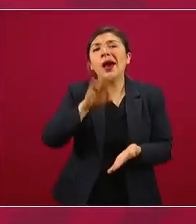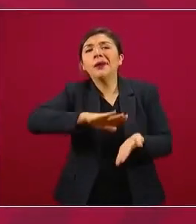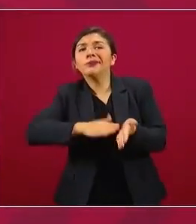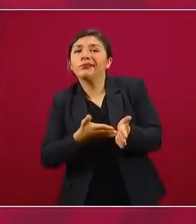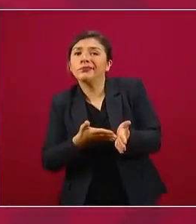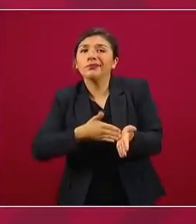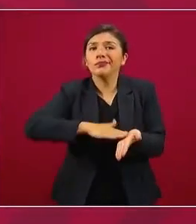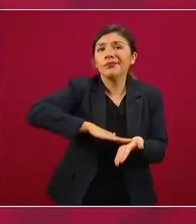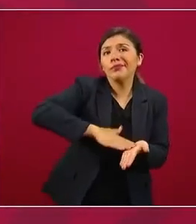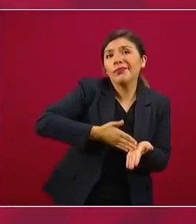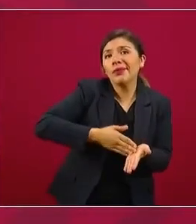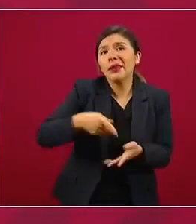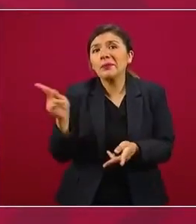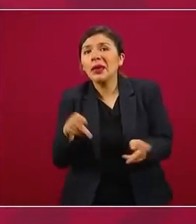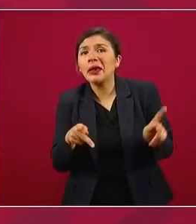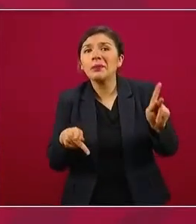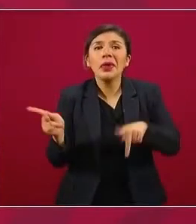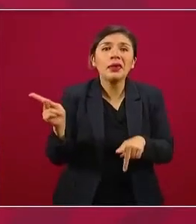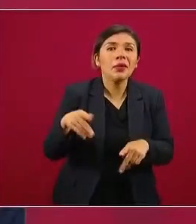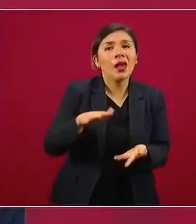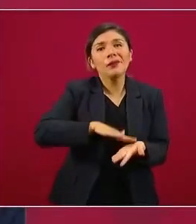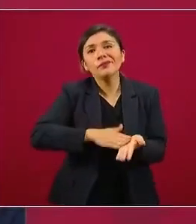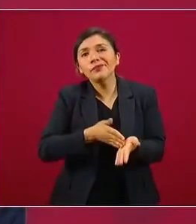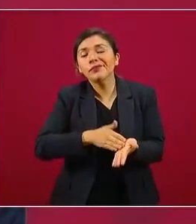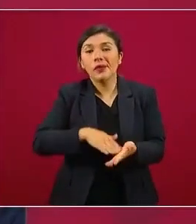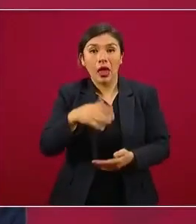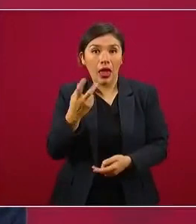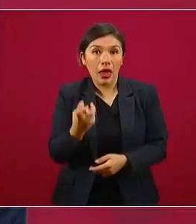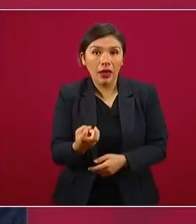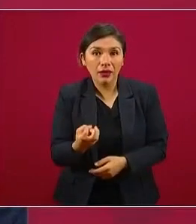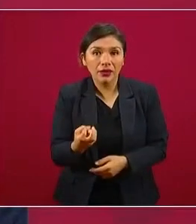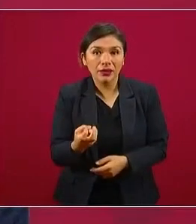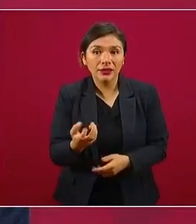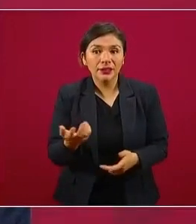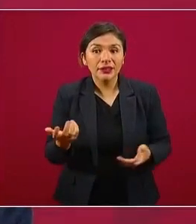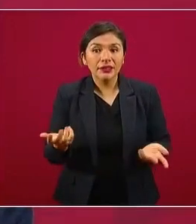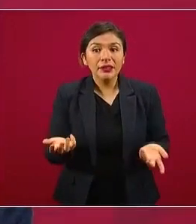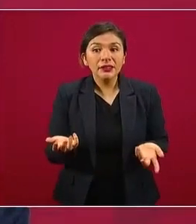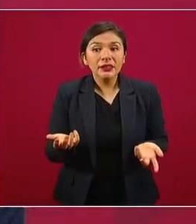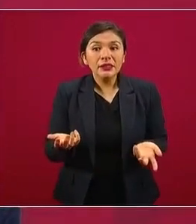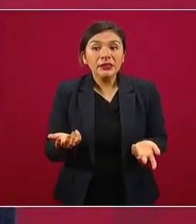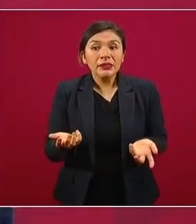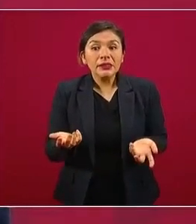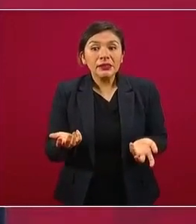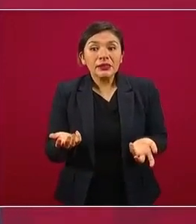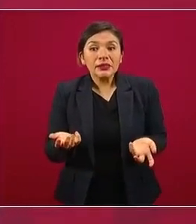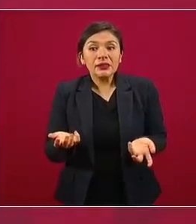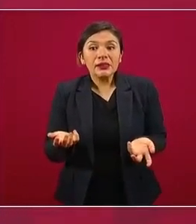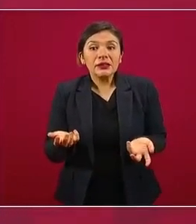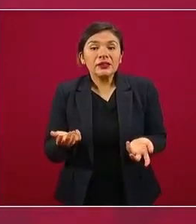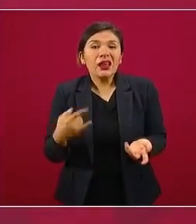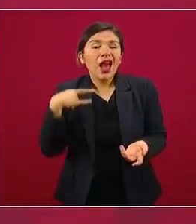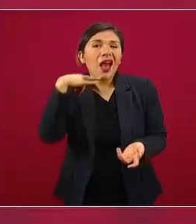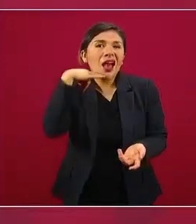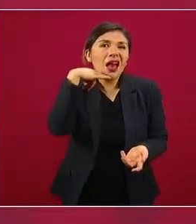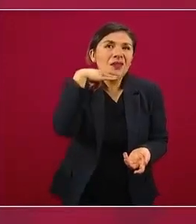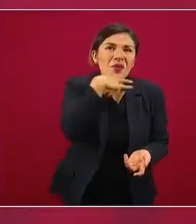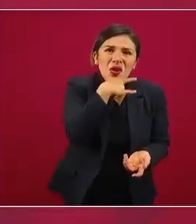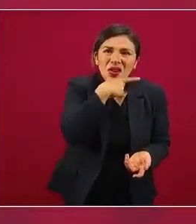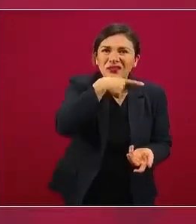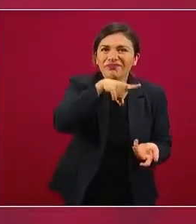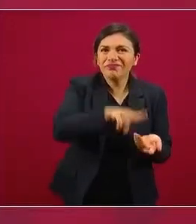con hipocresía,